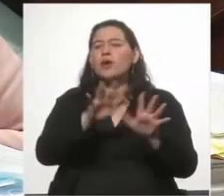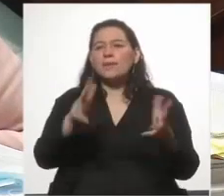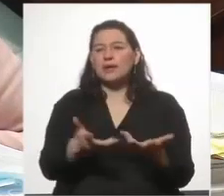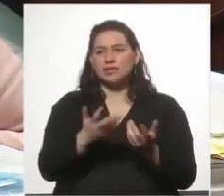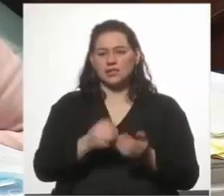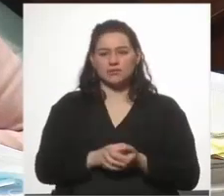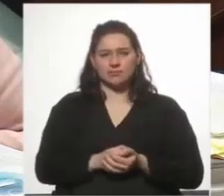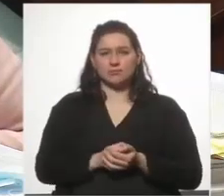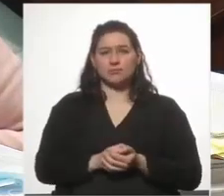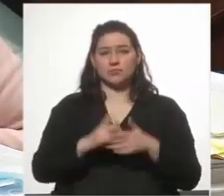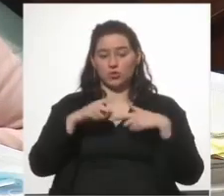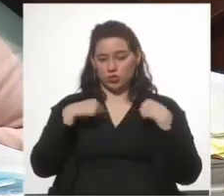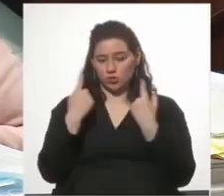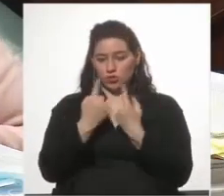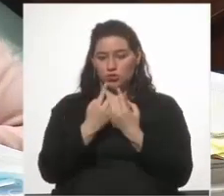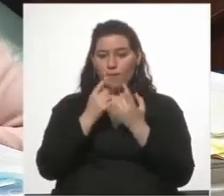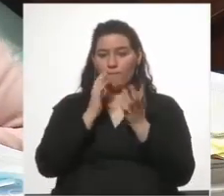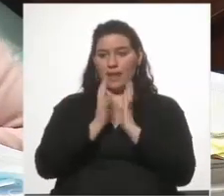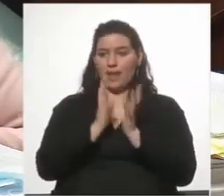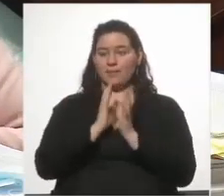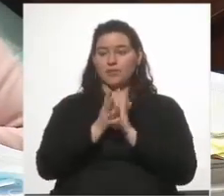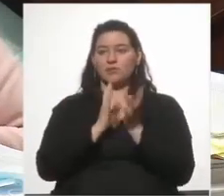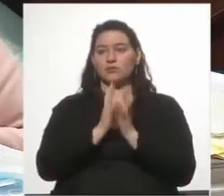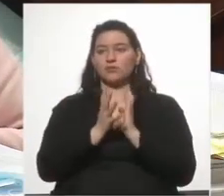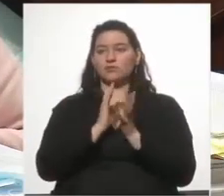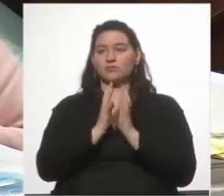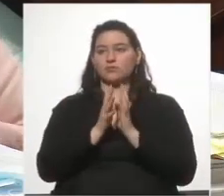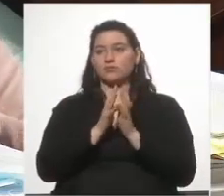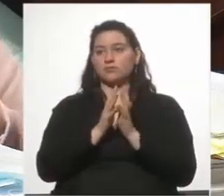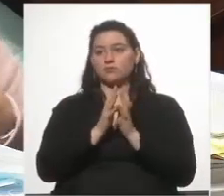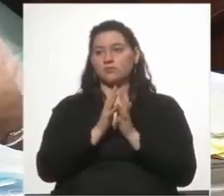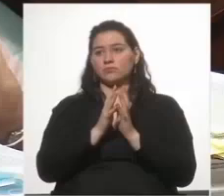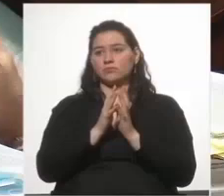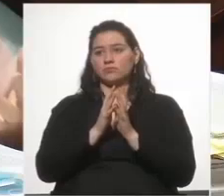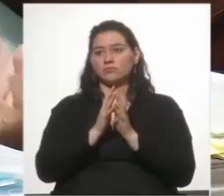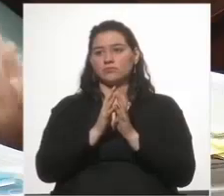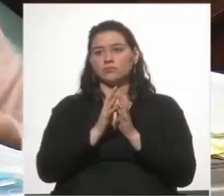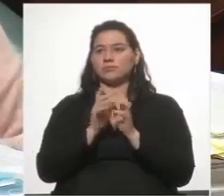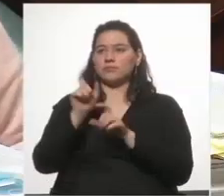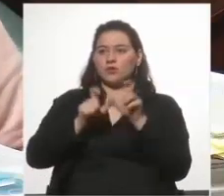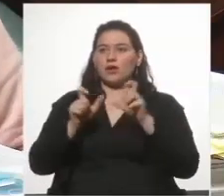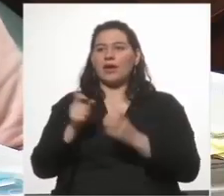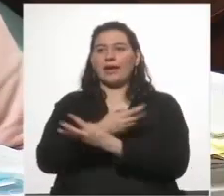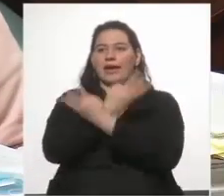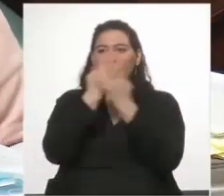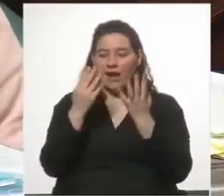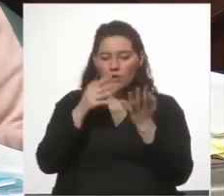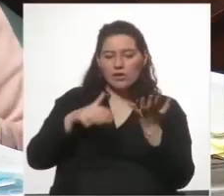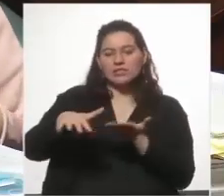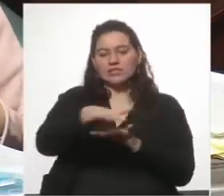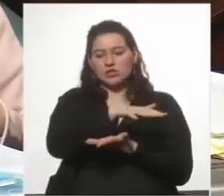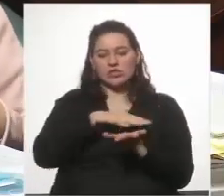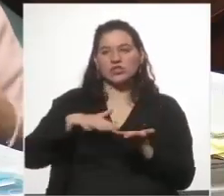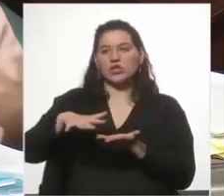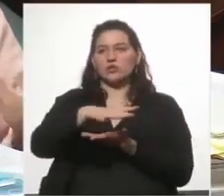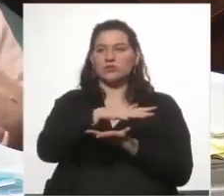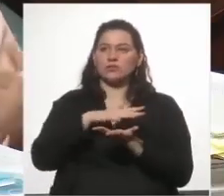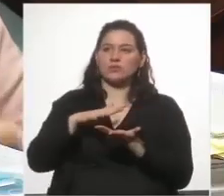Nunca hubiéramos puesto al Parlamento y a la población en general en una situación de